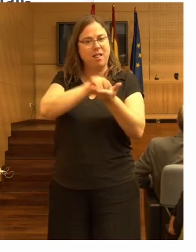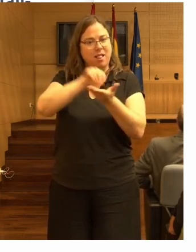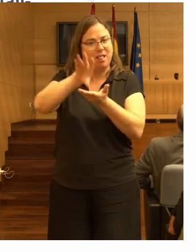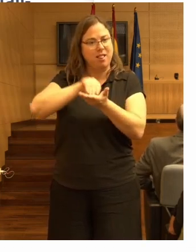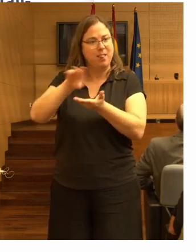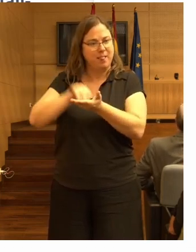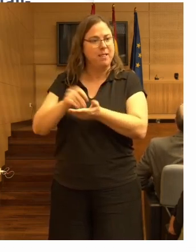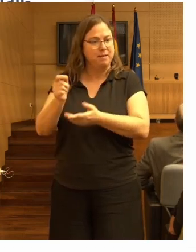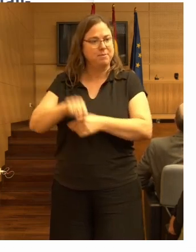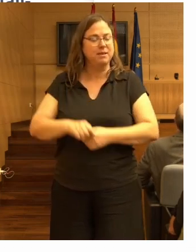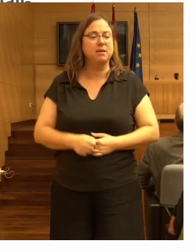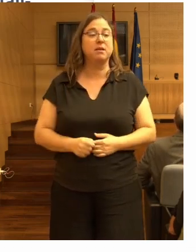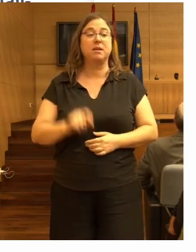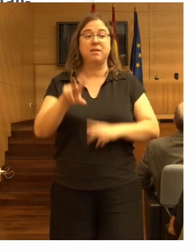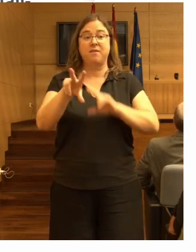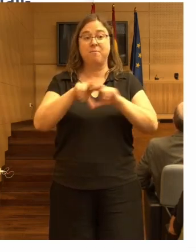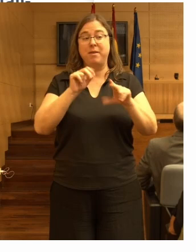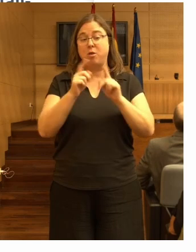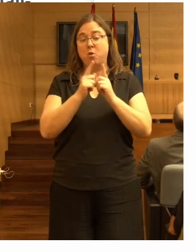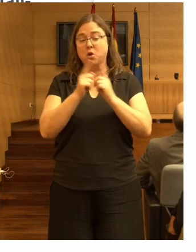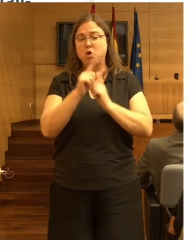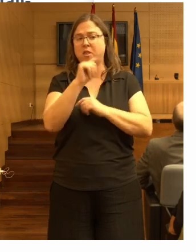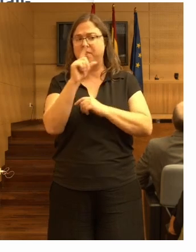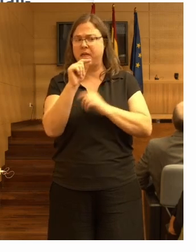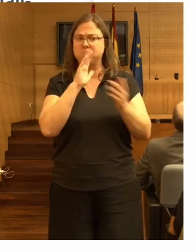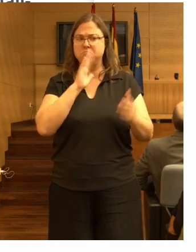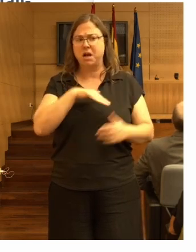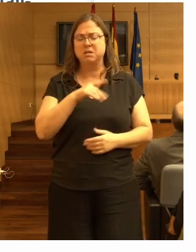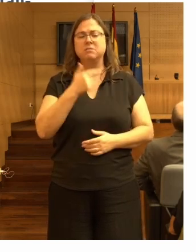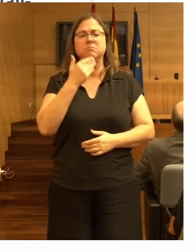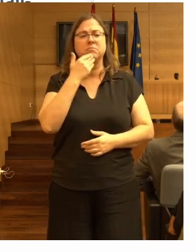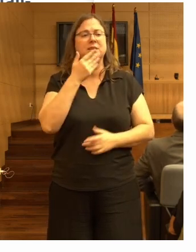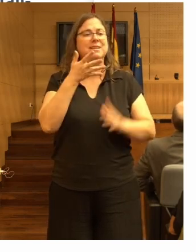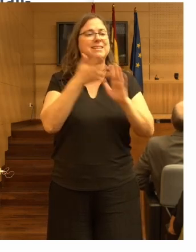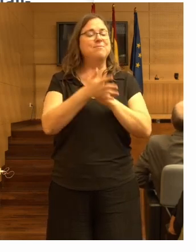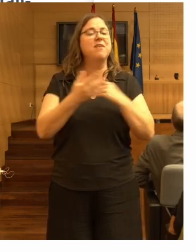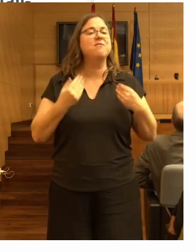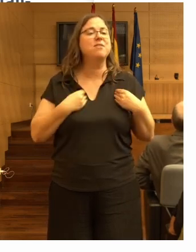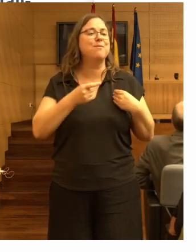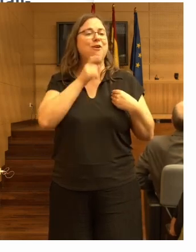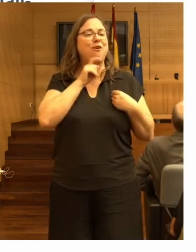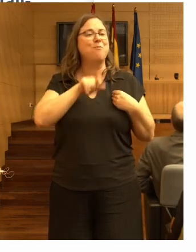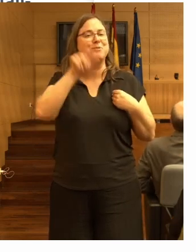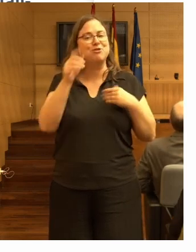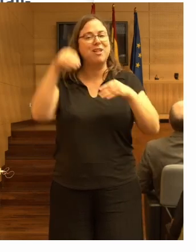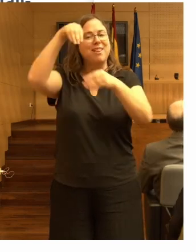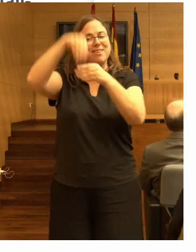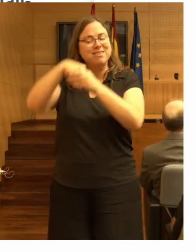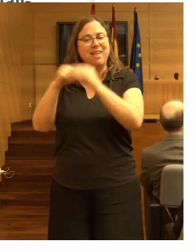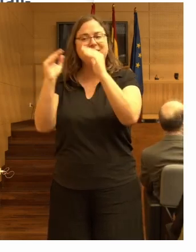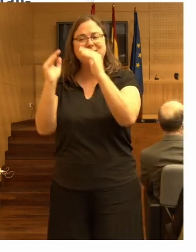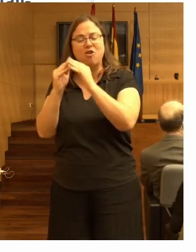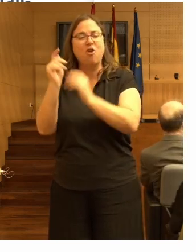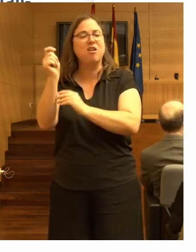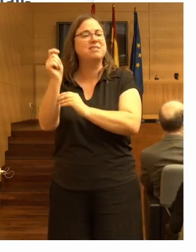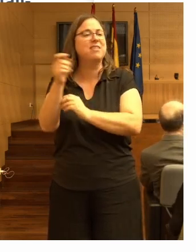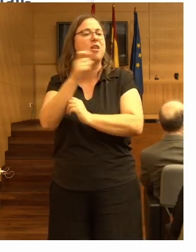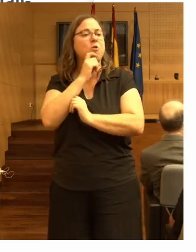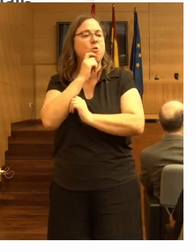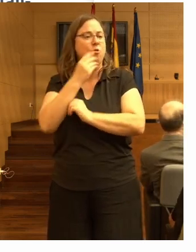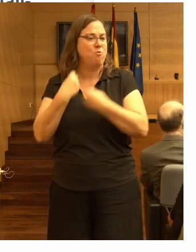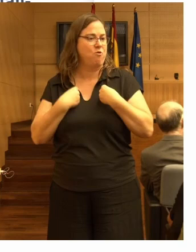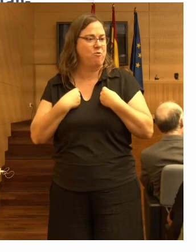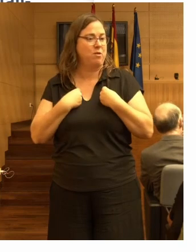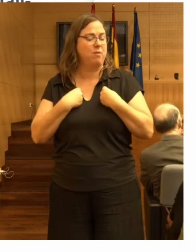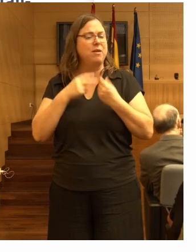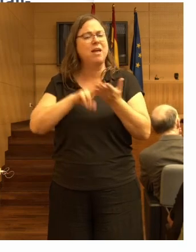Hay 100 vídeos más o menos que muestran pues cómo viven los residentes en las residencias estudiadas y cómo se